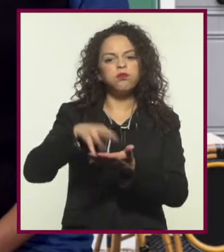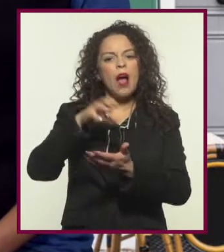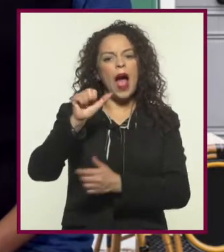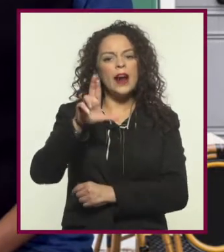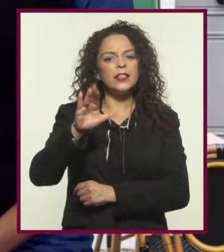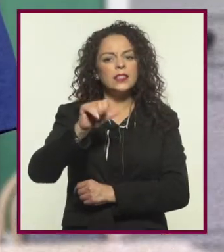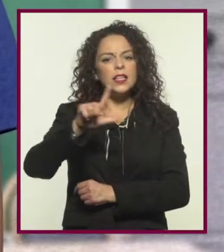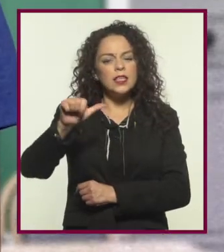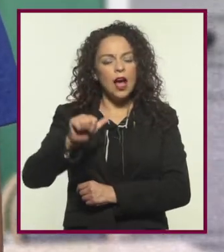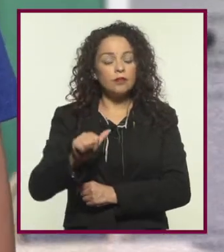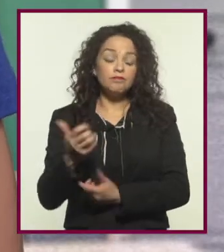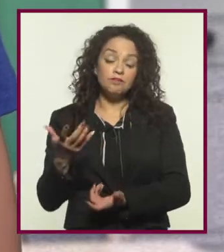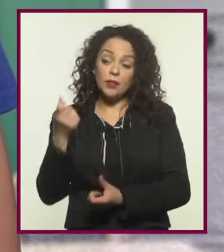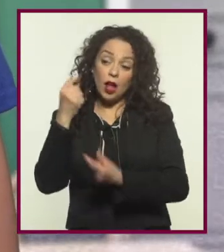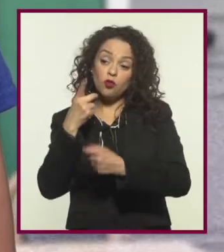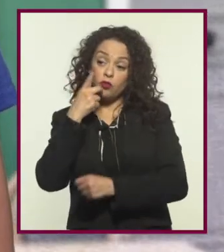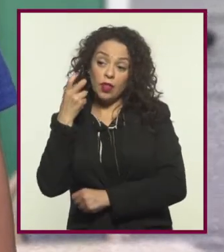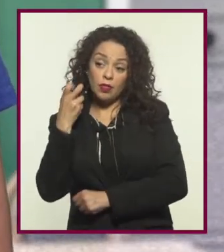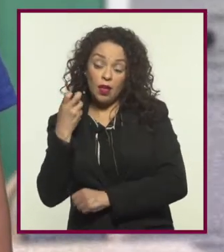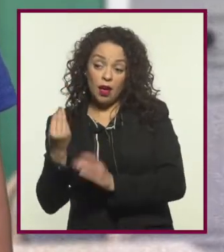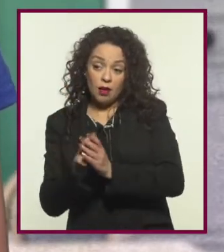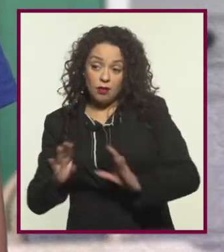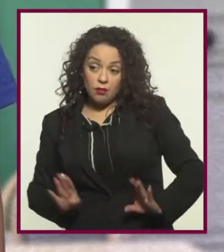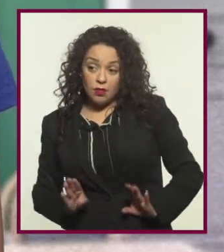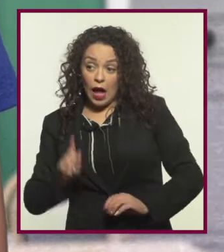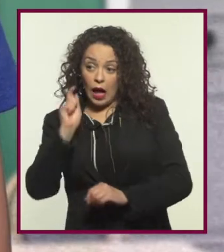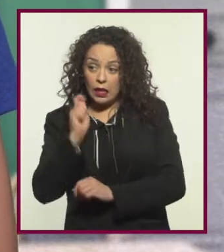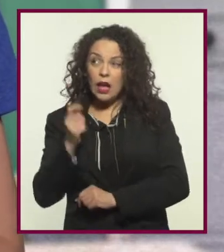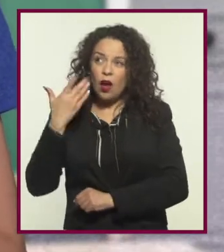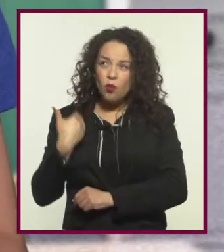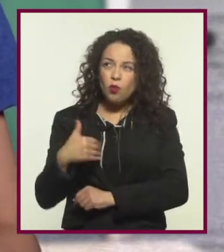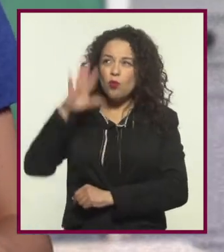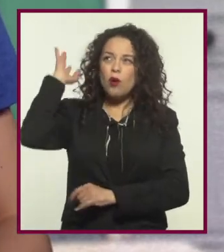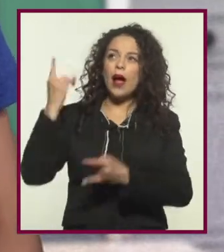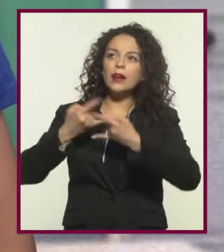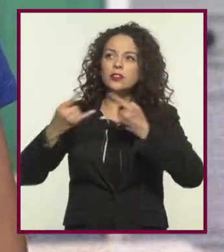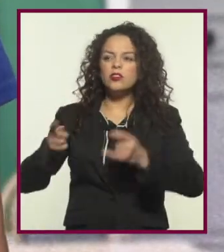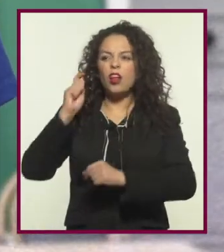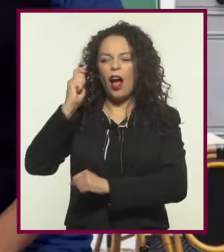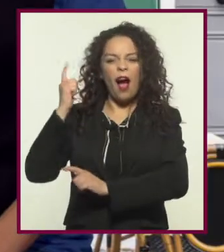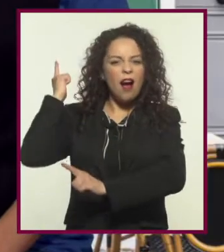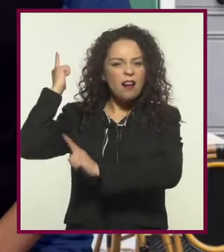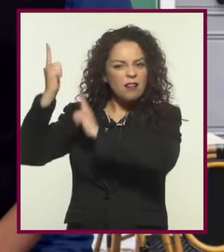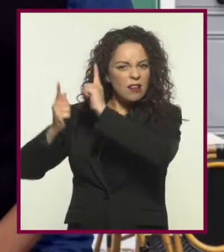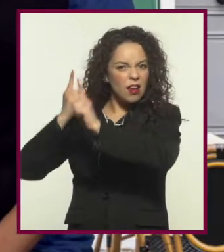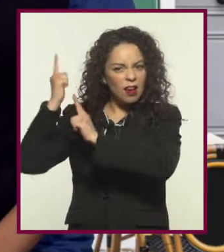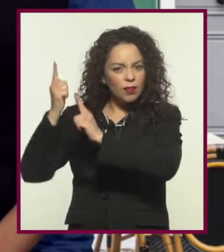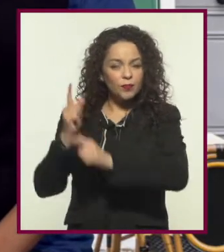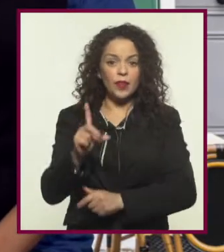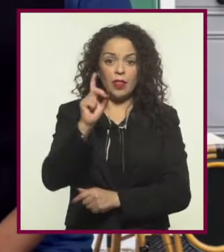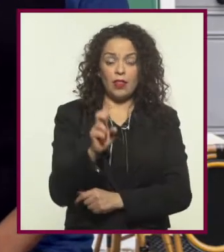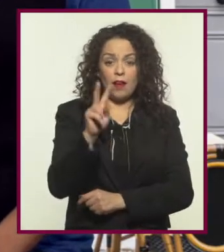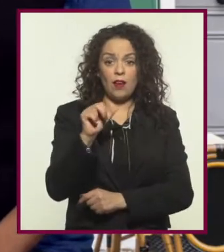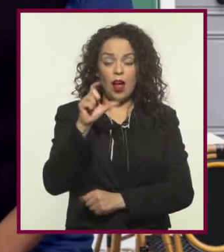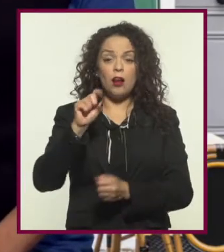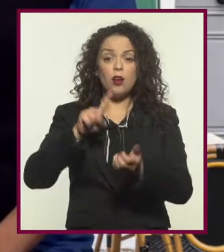arcilla. Otros dicen que este género literario se remonta a la mitología griega. Dédalo construyó alas